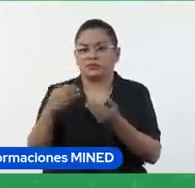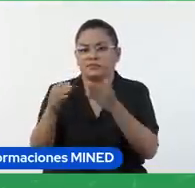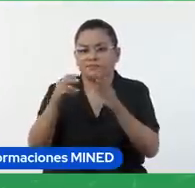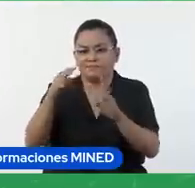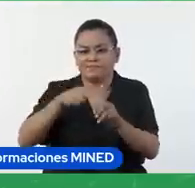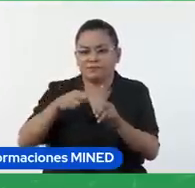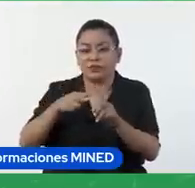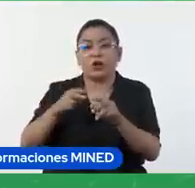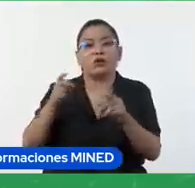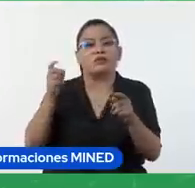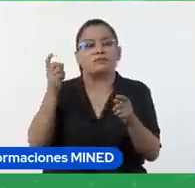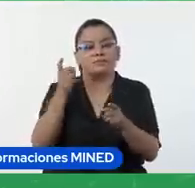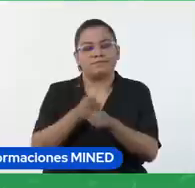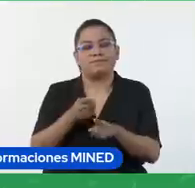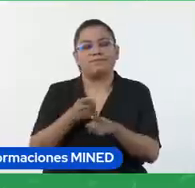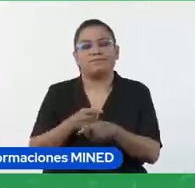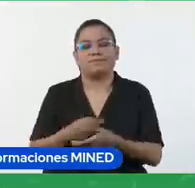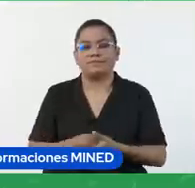Exacto.